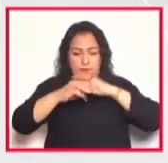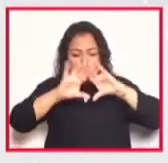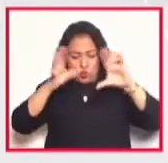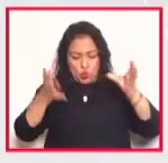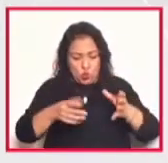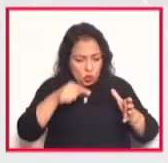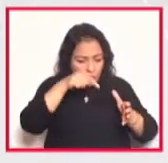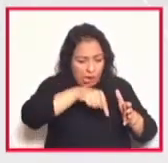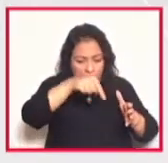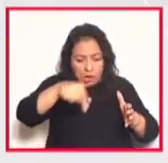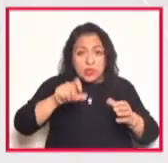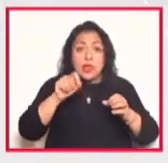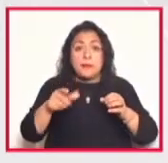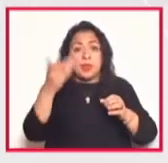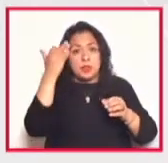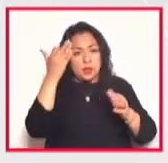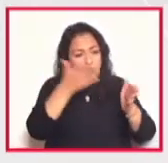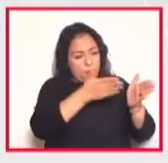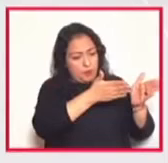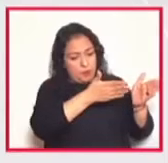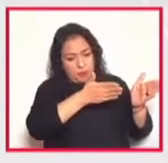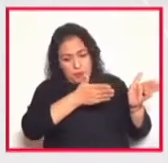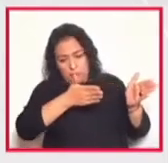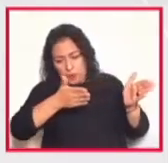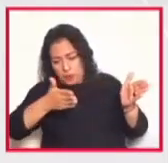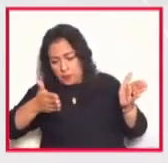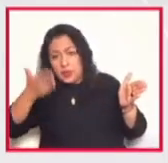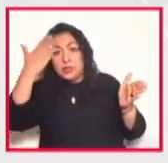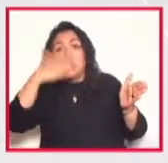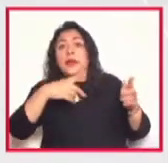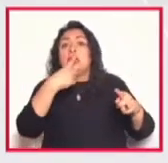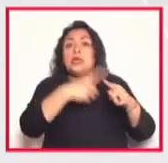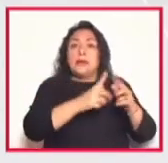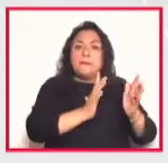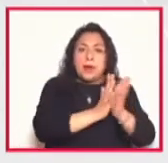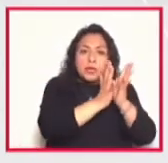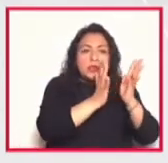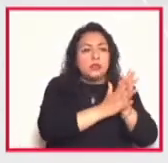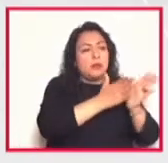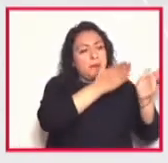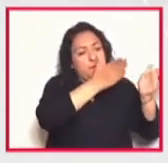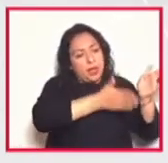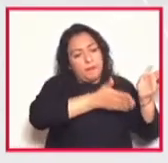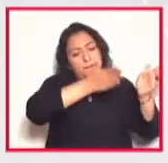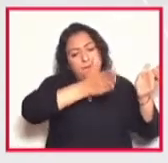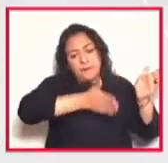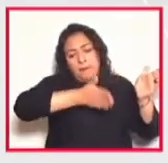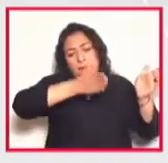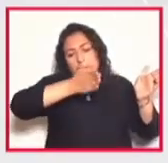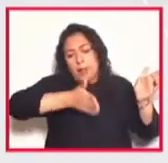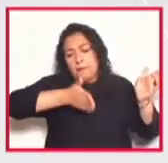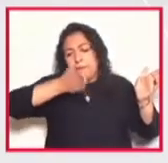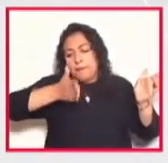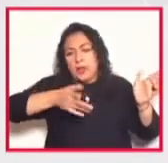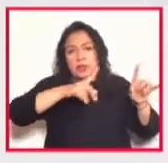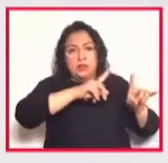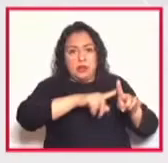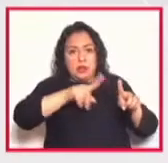también una línea del tiempo para saber quiénes han participado quienes han ido participando en cada uno de los diferentes días